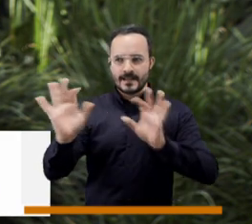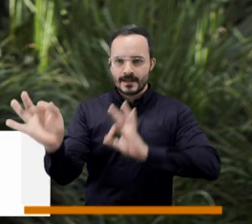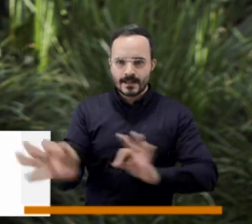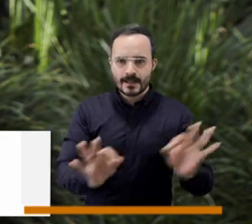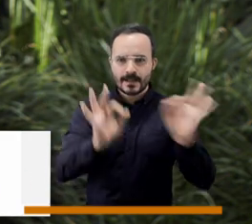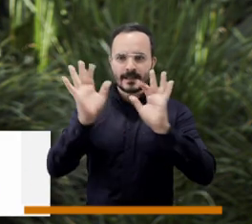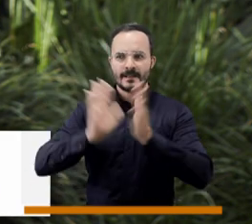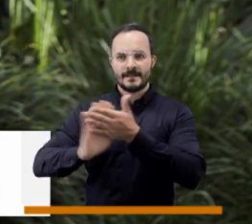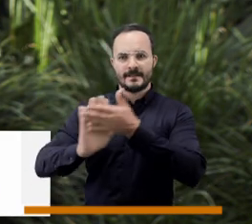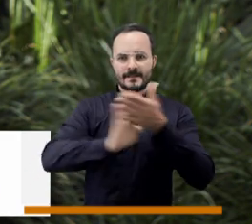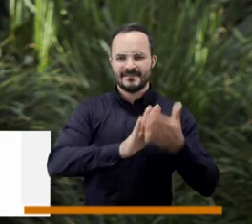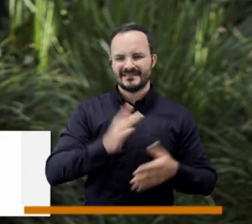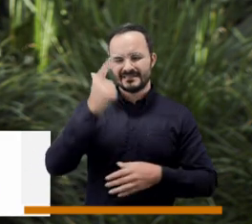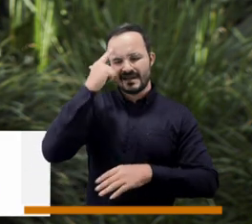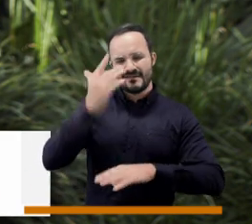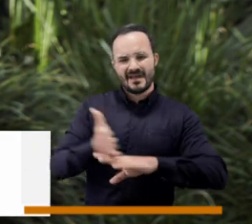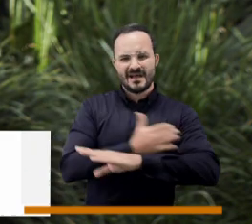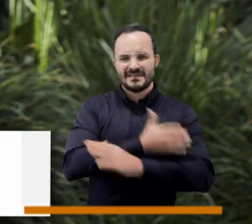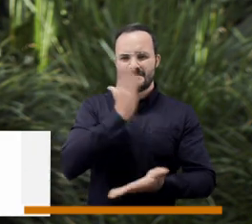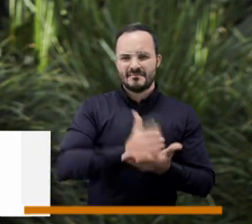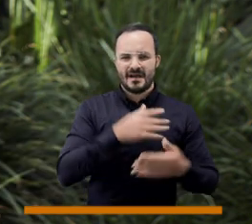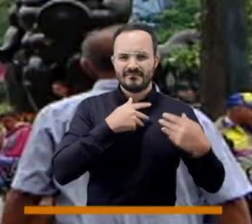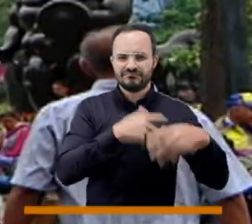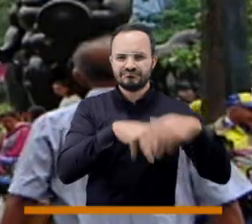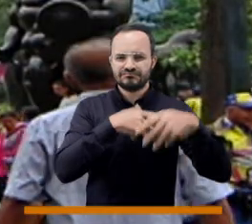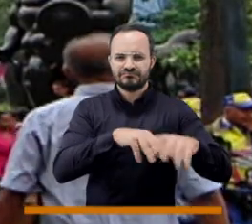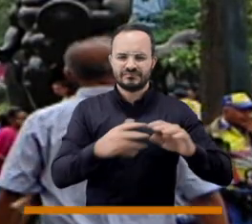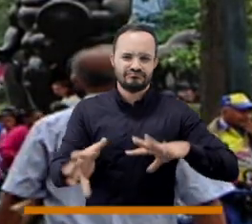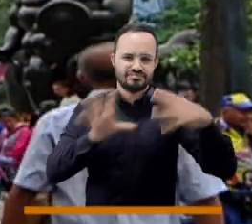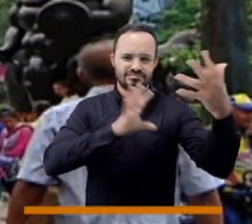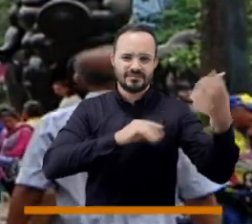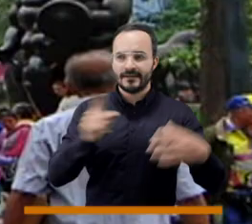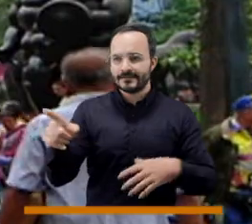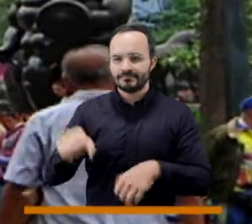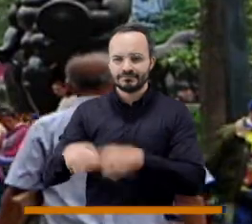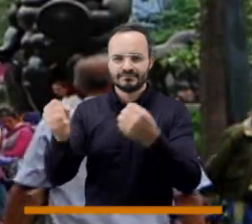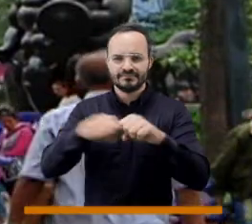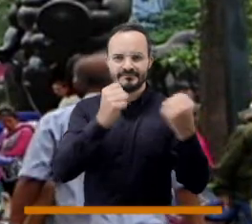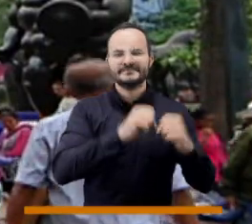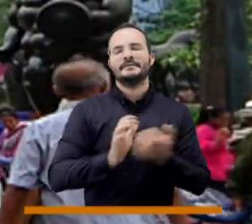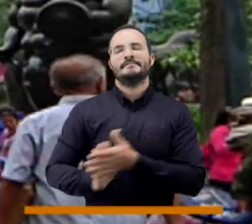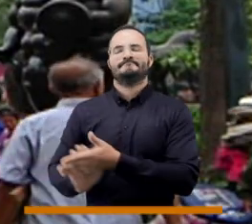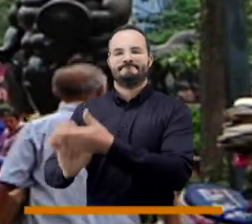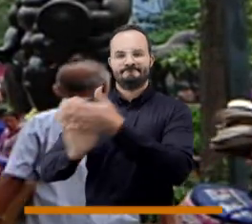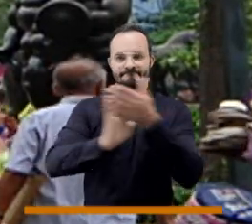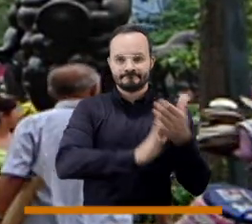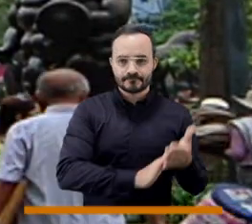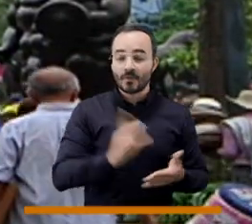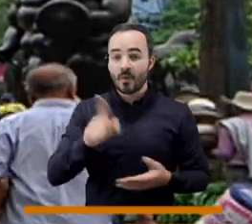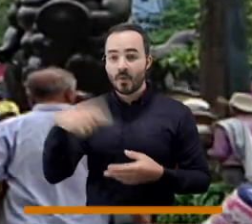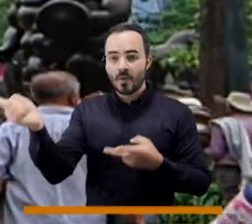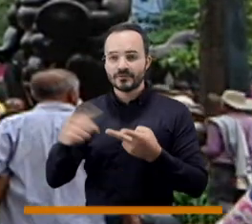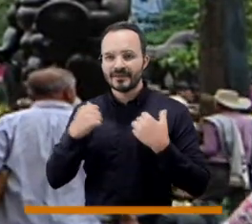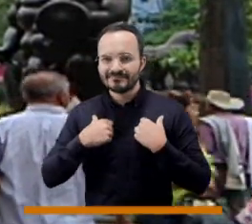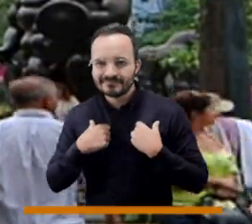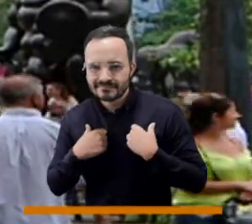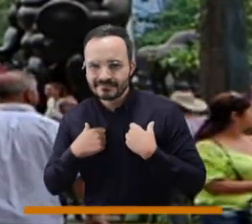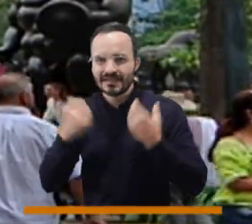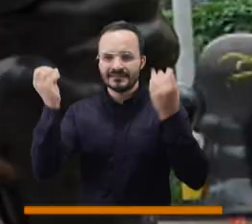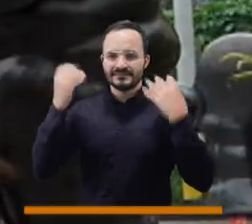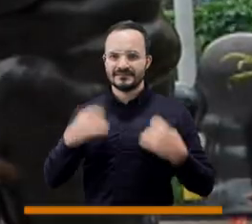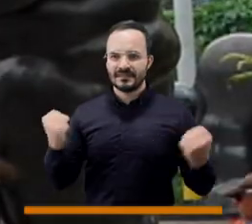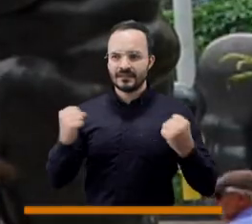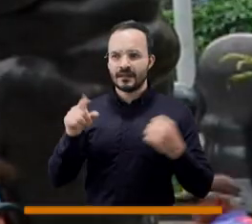los desafortunados hechos de la marcha. Y también, por ejemplo, hicimos la restauración de la familia Silletera en Santa Elena,